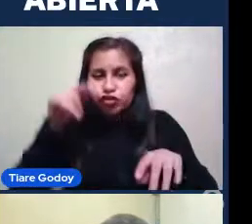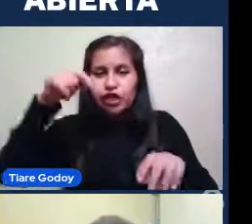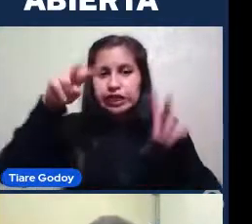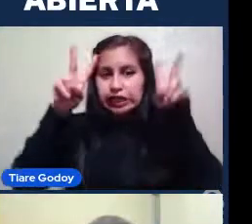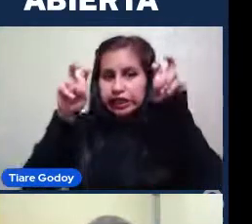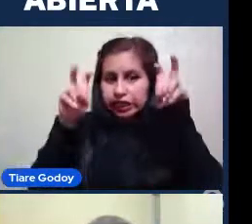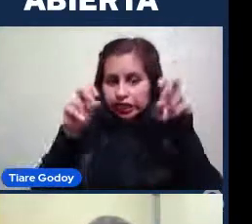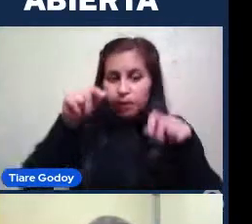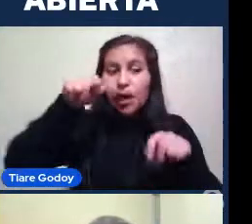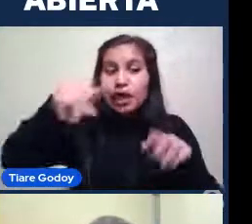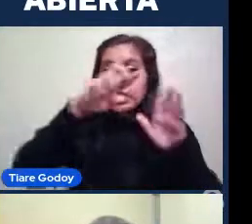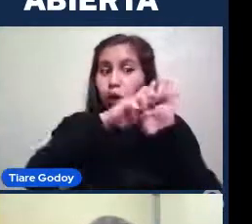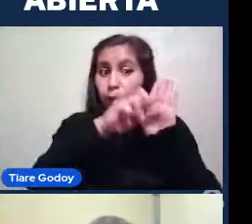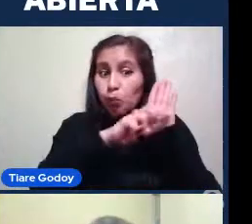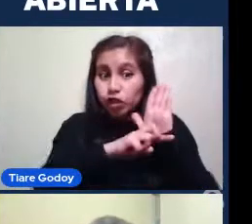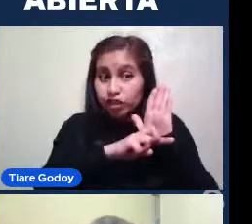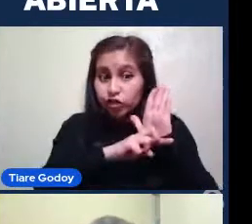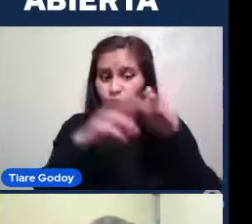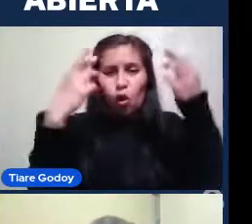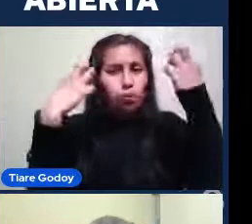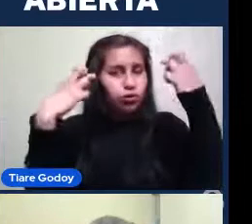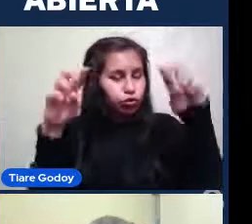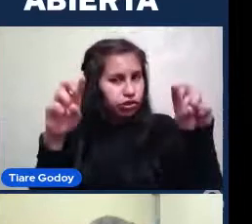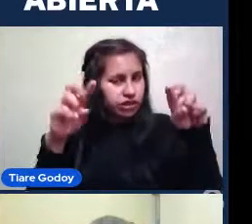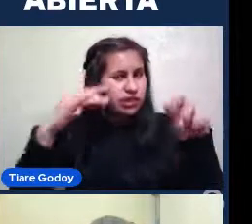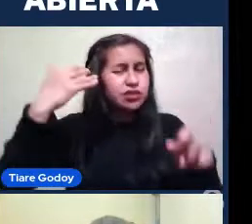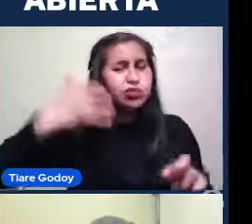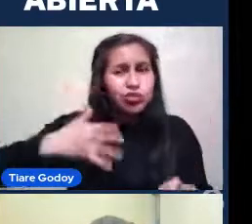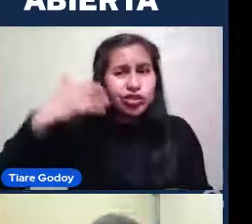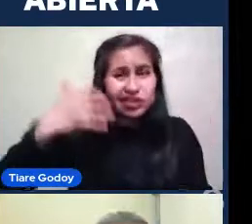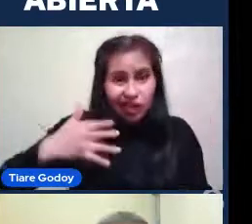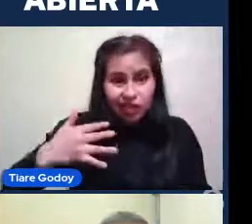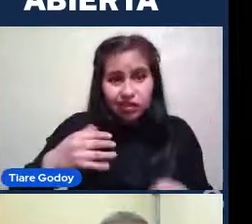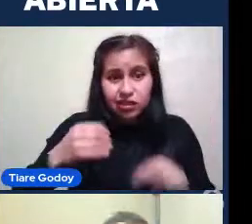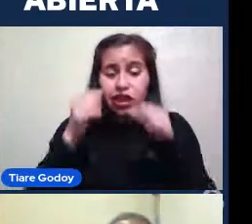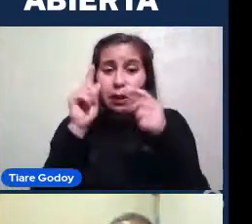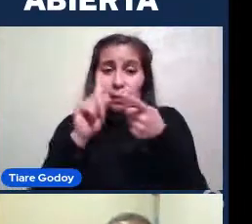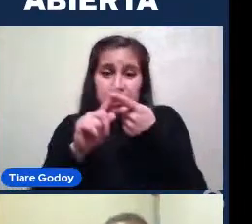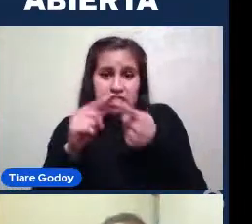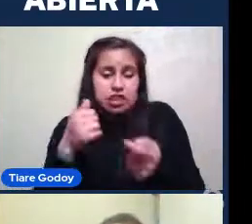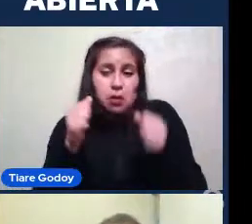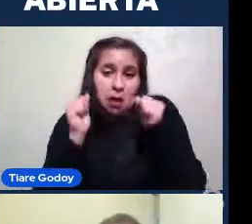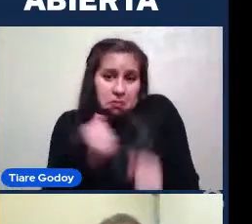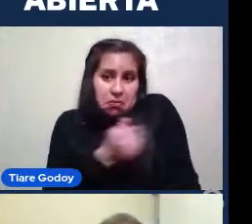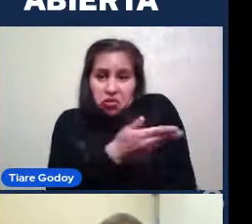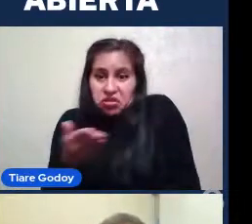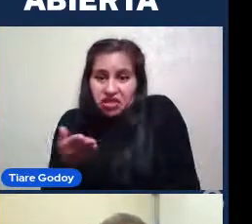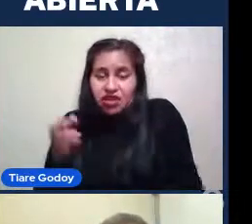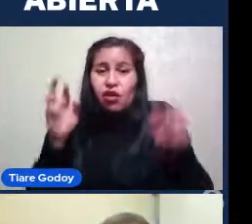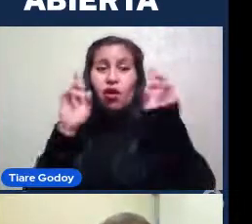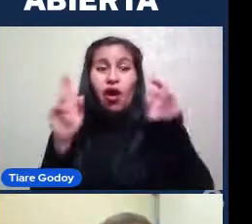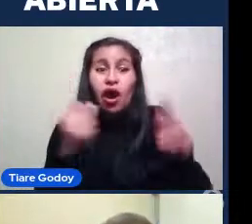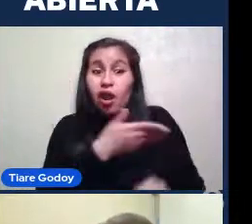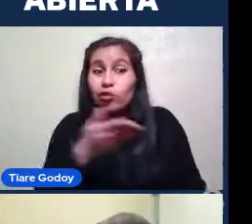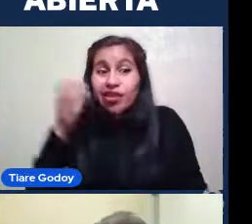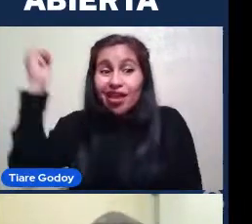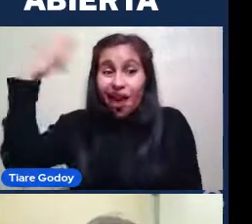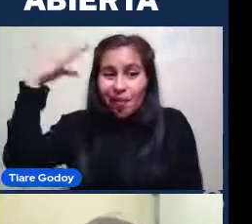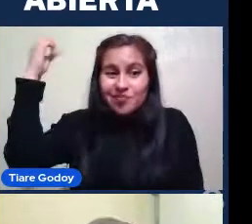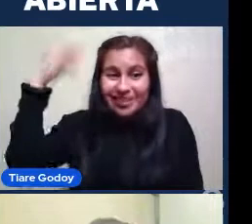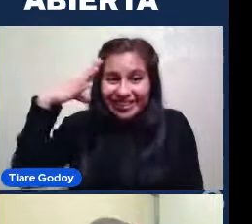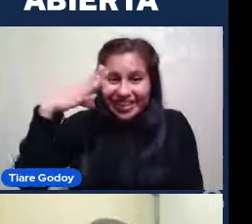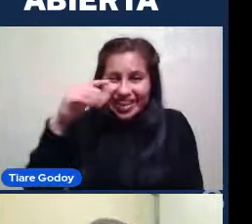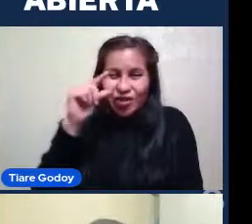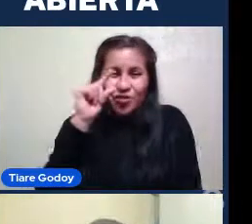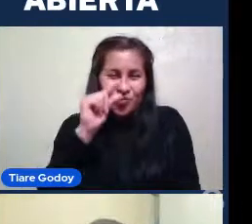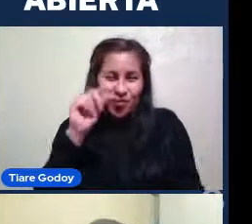Es una oportunidad Inigualable En la que pueden participar Espero que con esto Entonces hayan aprendido Un poco más de